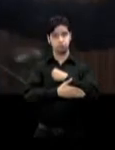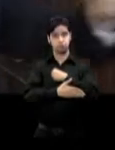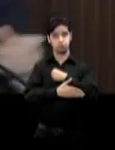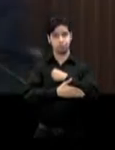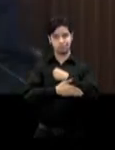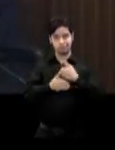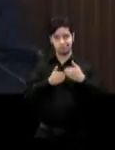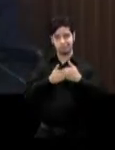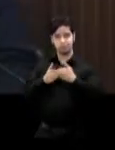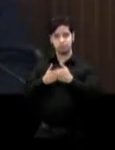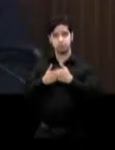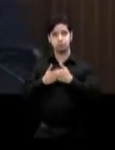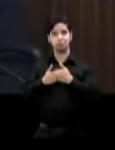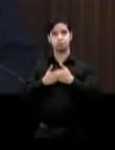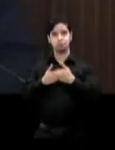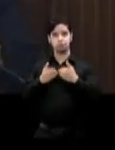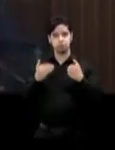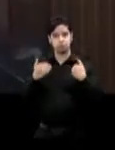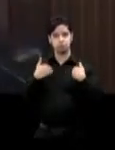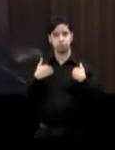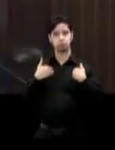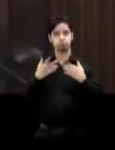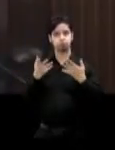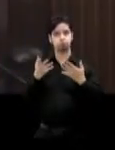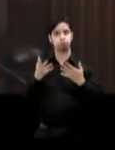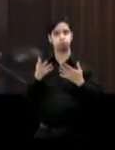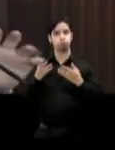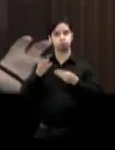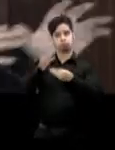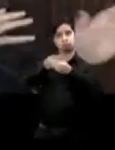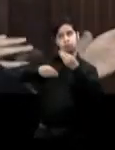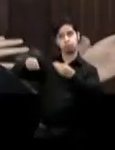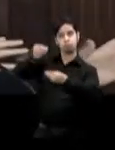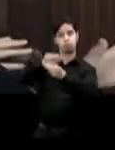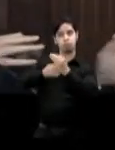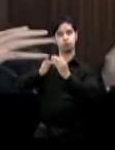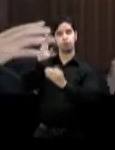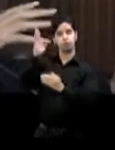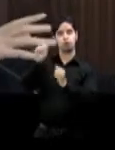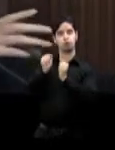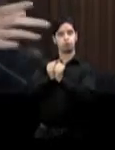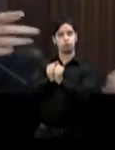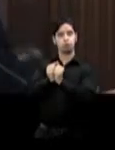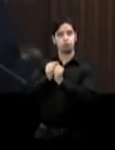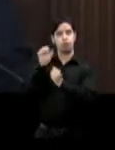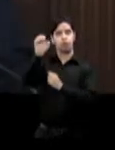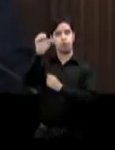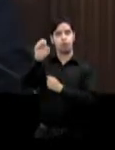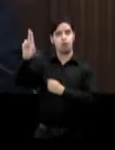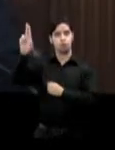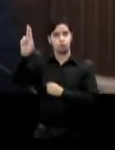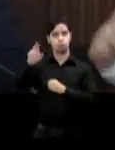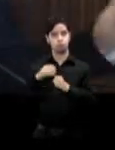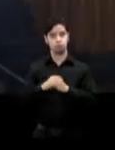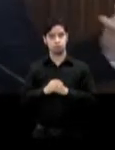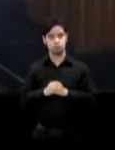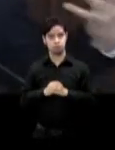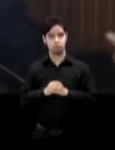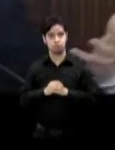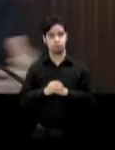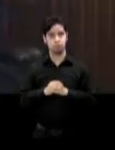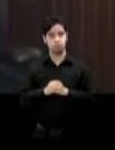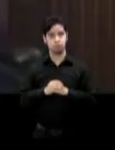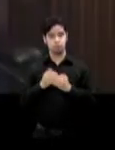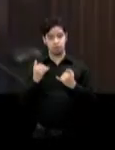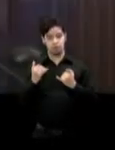directo al comercio de los Estados Unidos, algo reservado para Puerto Rico tiempos atrás, viniendo acompañado de la pérdida de incentivos, Puerto Rico tuvo un